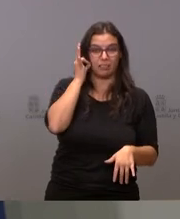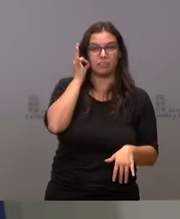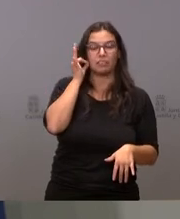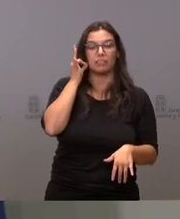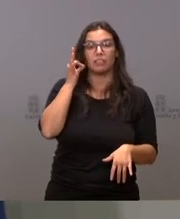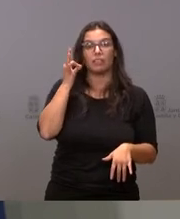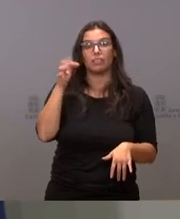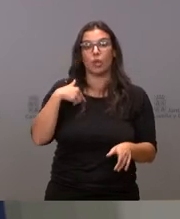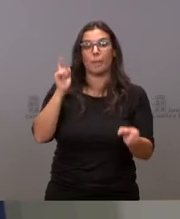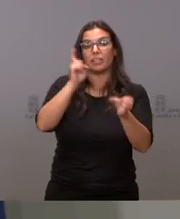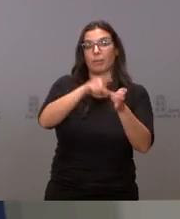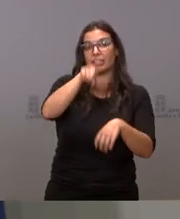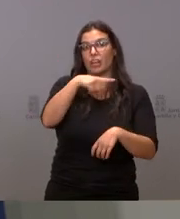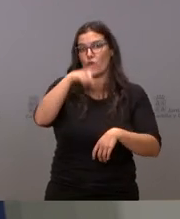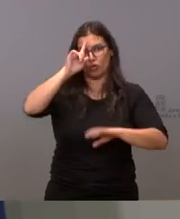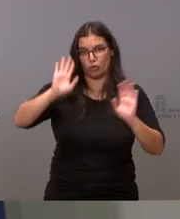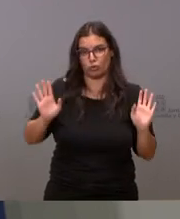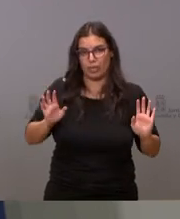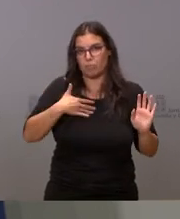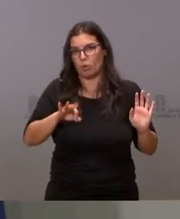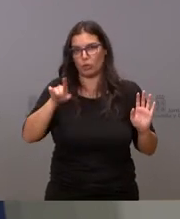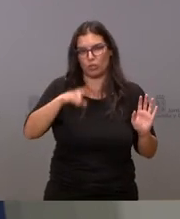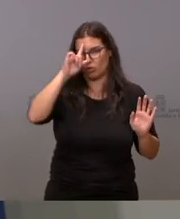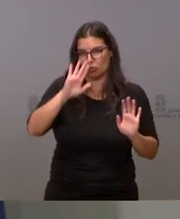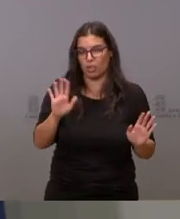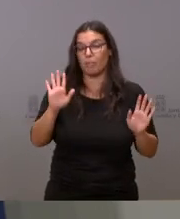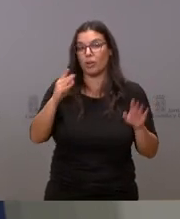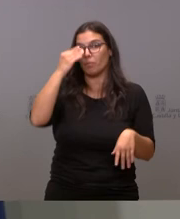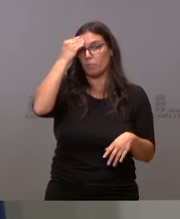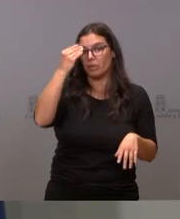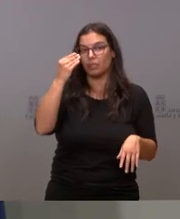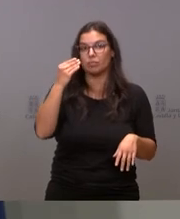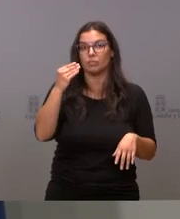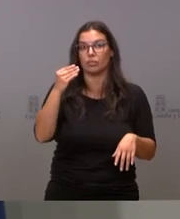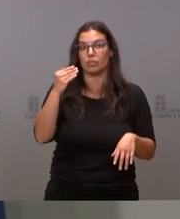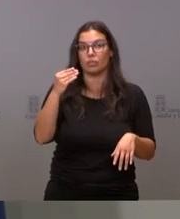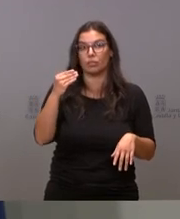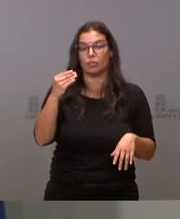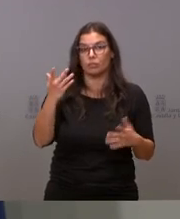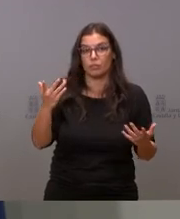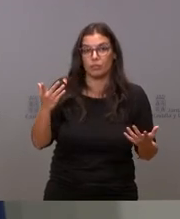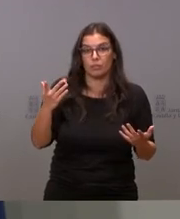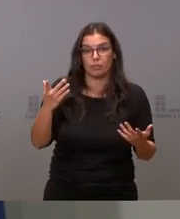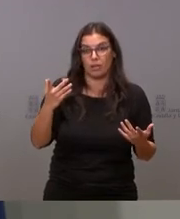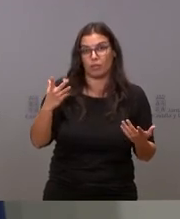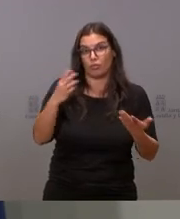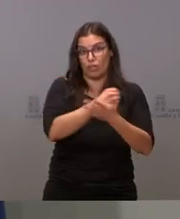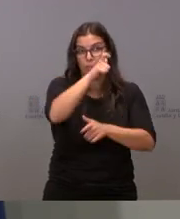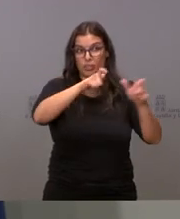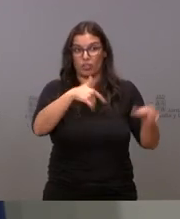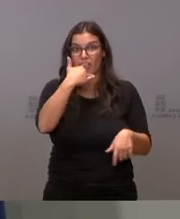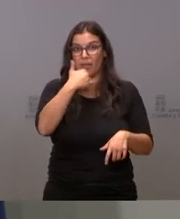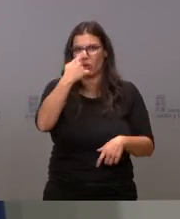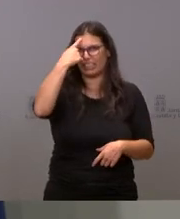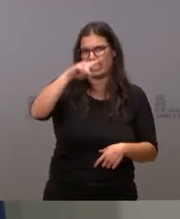sé si podré acudir o no pero creo que no quede nadie en Zamora que tenga clara cuál es nuestra postura y la mía